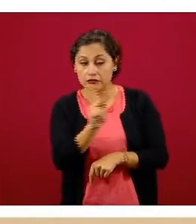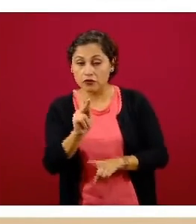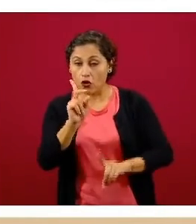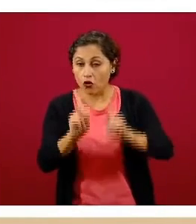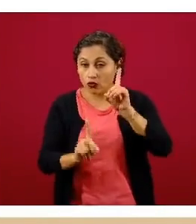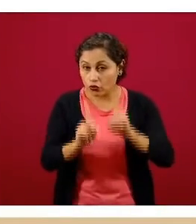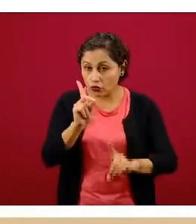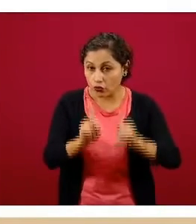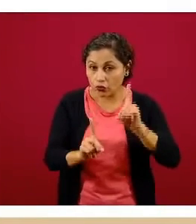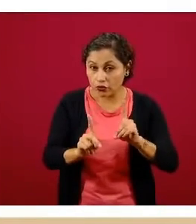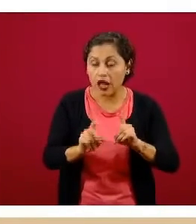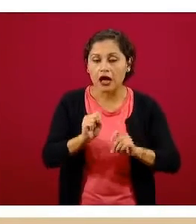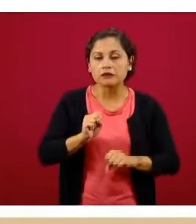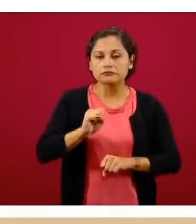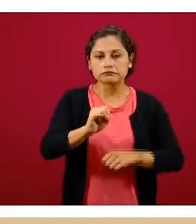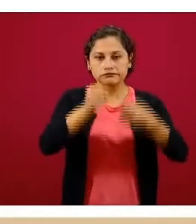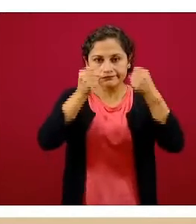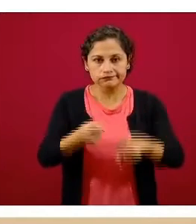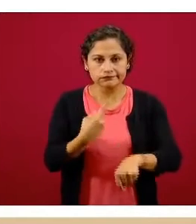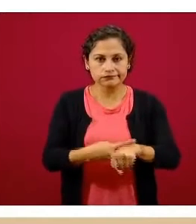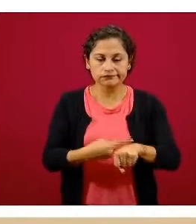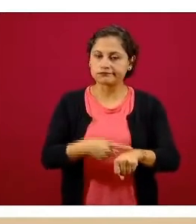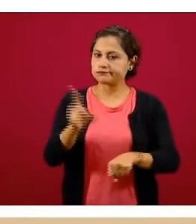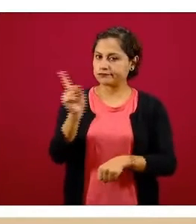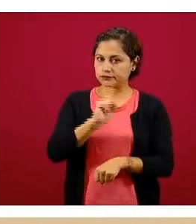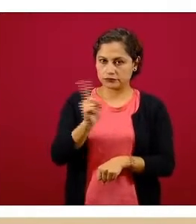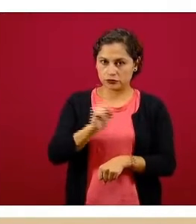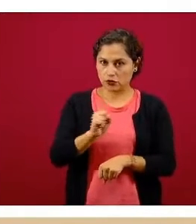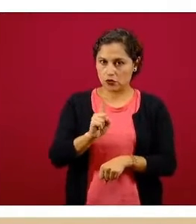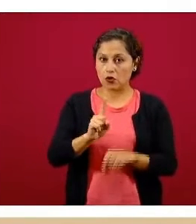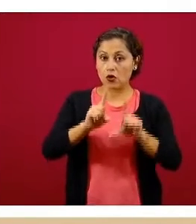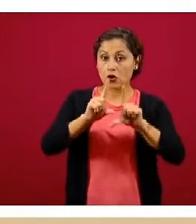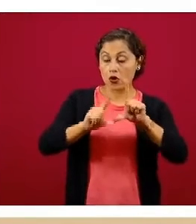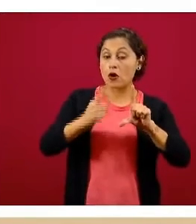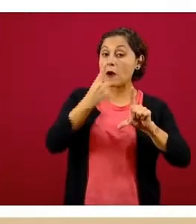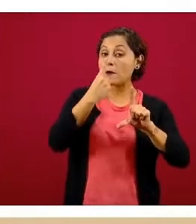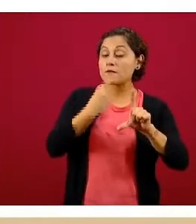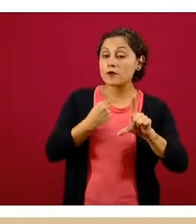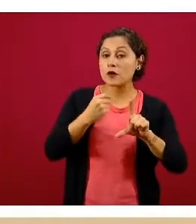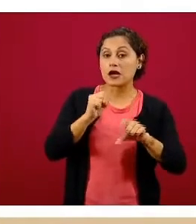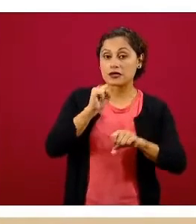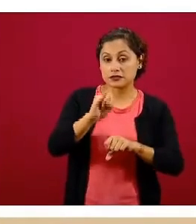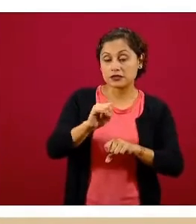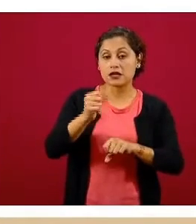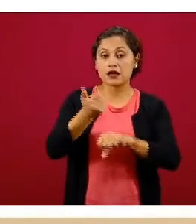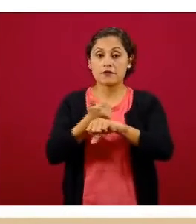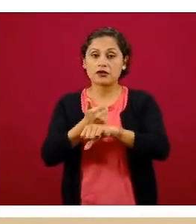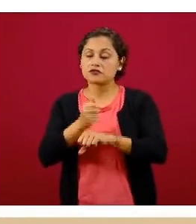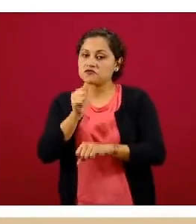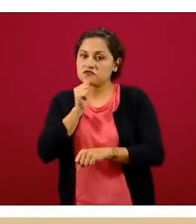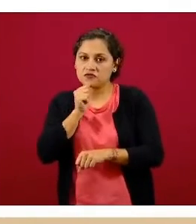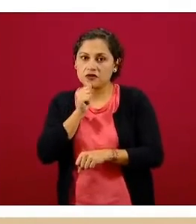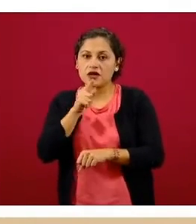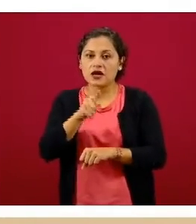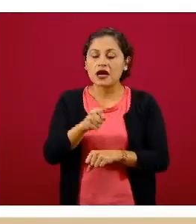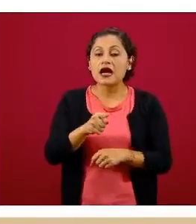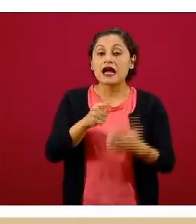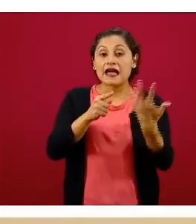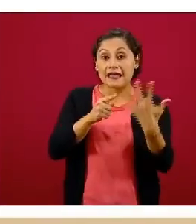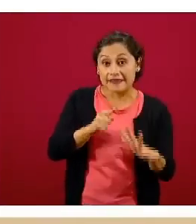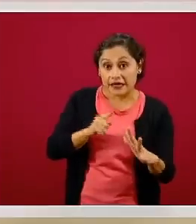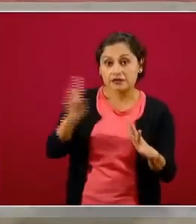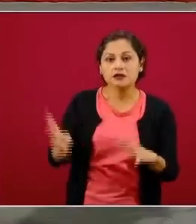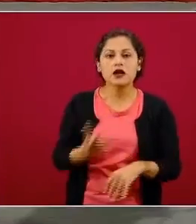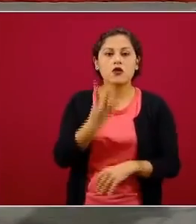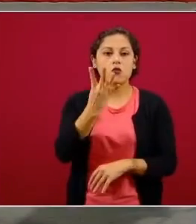muestra resultan confirmados. ¿Cuántos sí? Cuatro de cada diez. Esto es lo que presentamos también los viernes, el